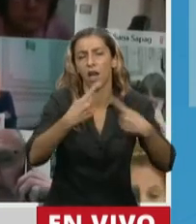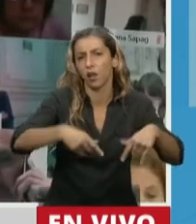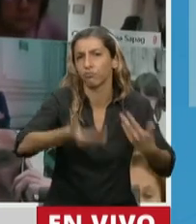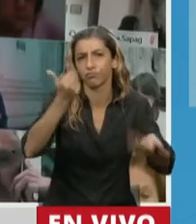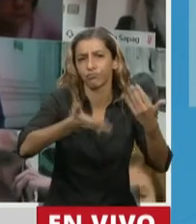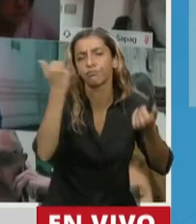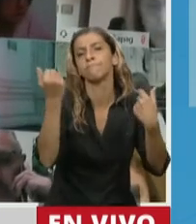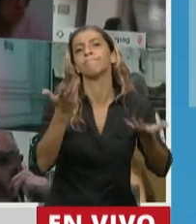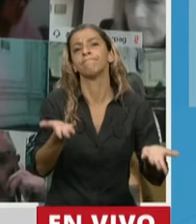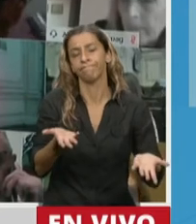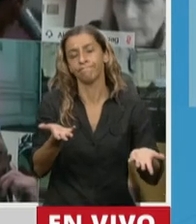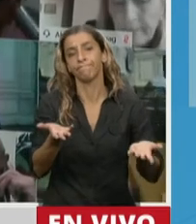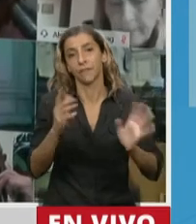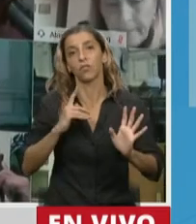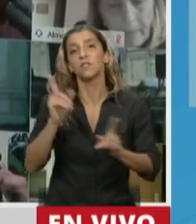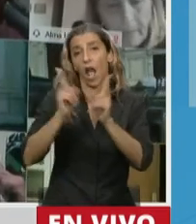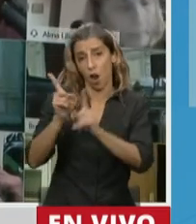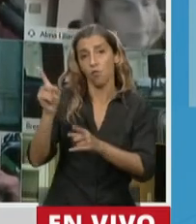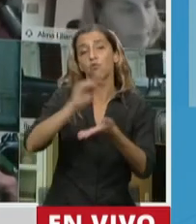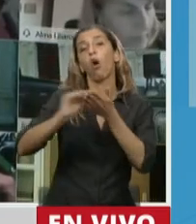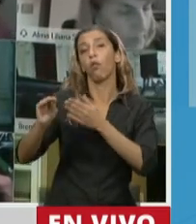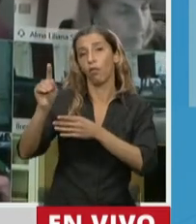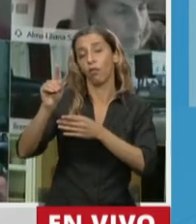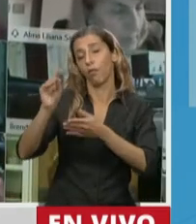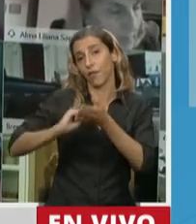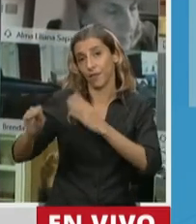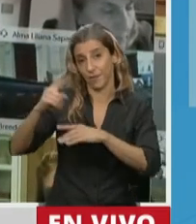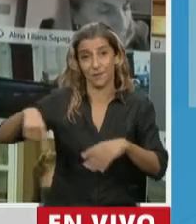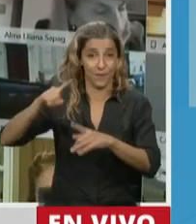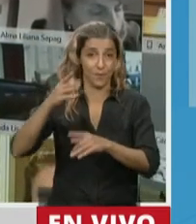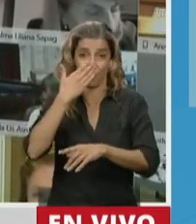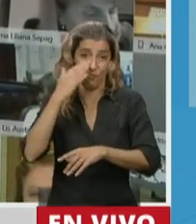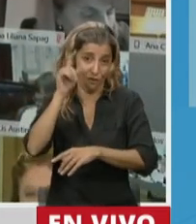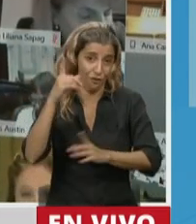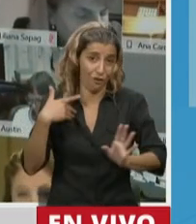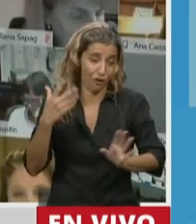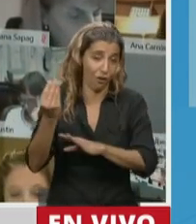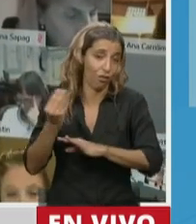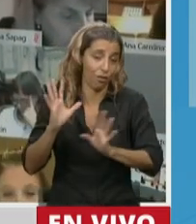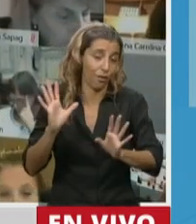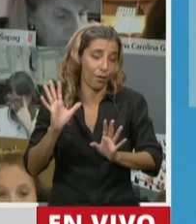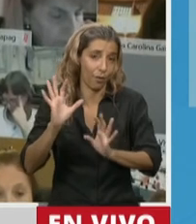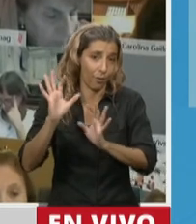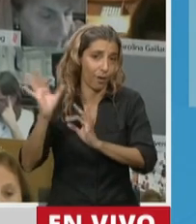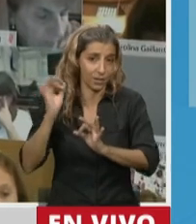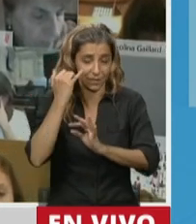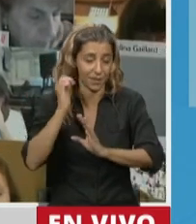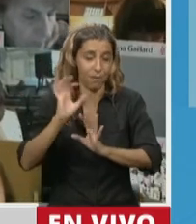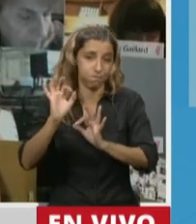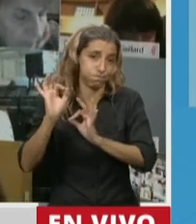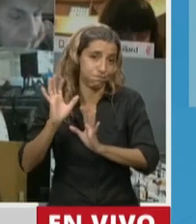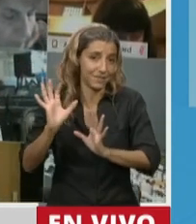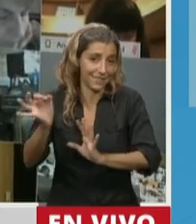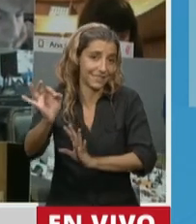y diputadas cordobeses, por supuesto a mi criterio, con cierto grado de pérdida de memoria.